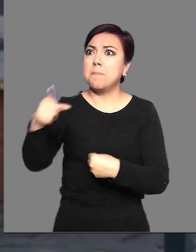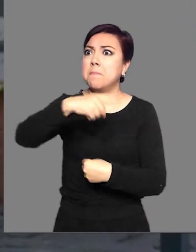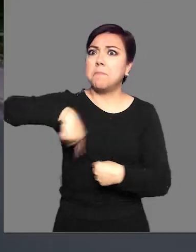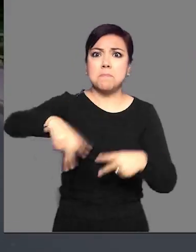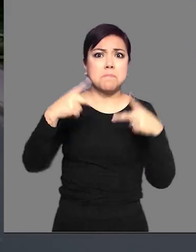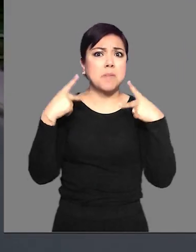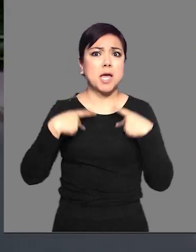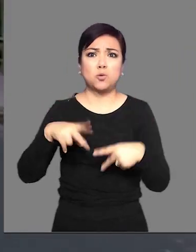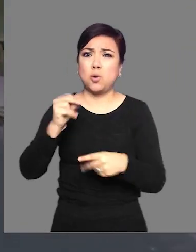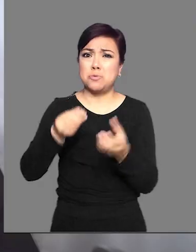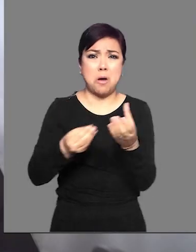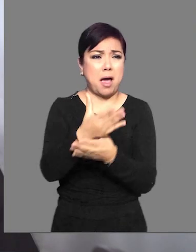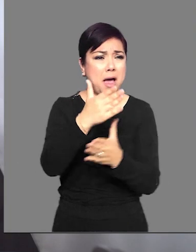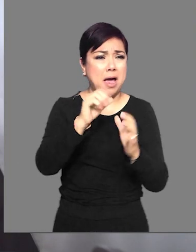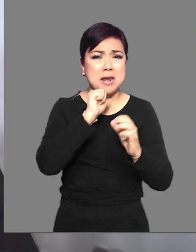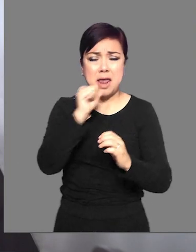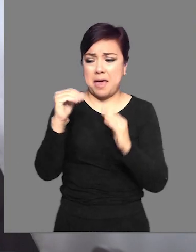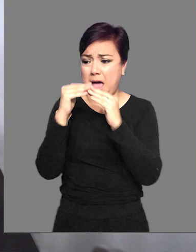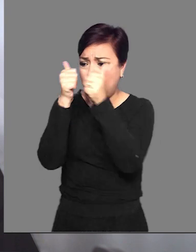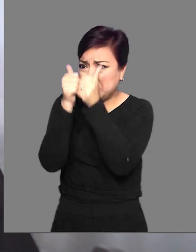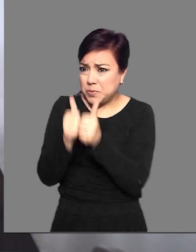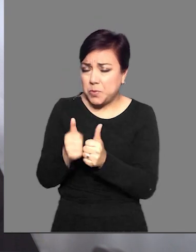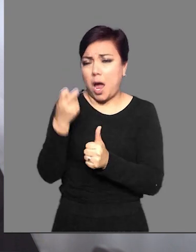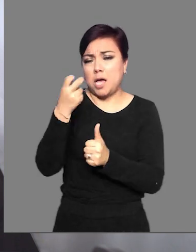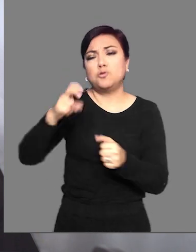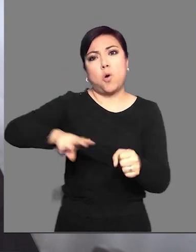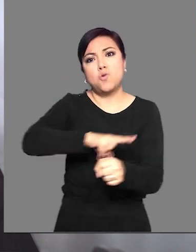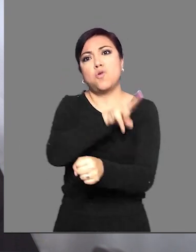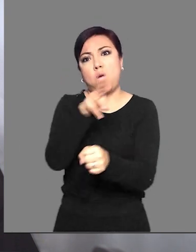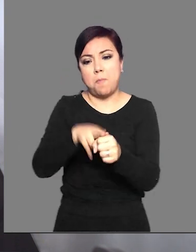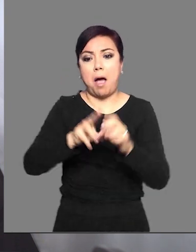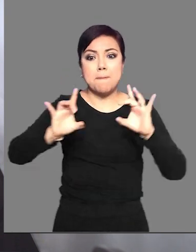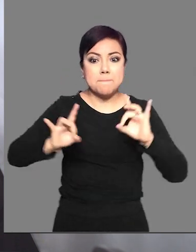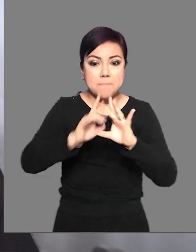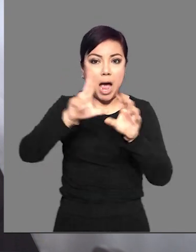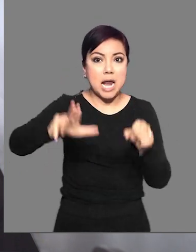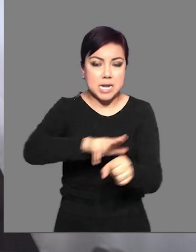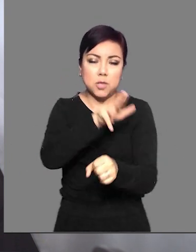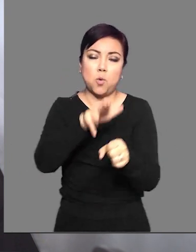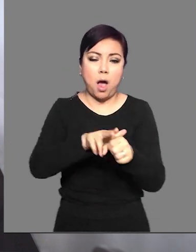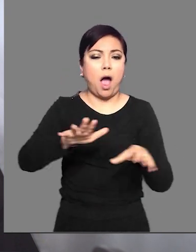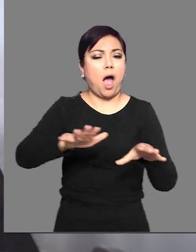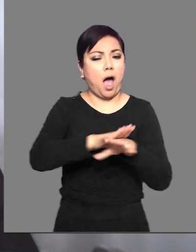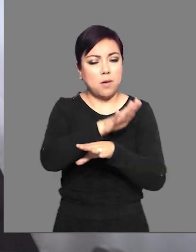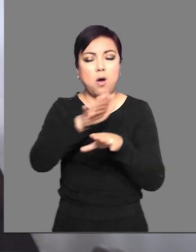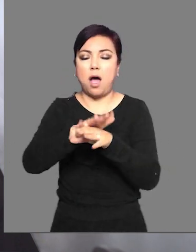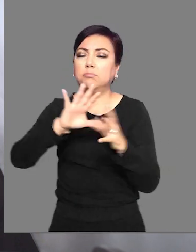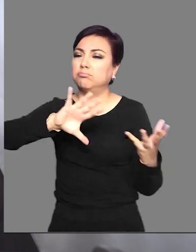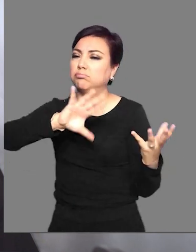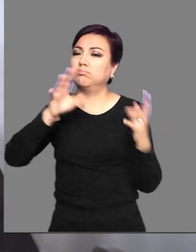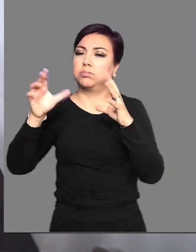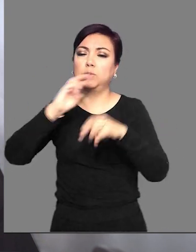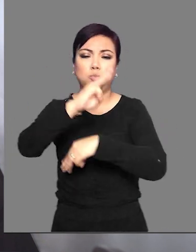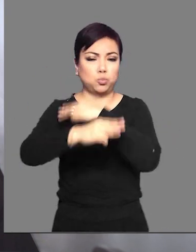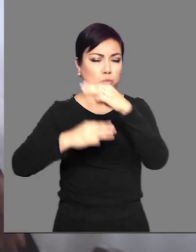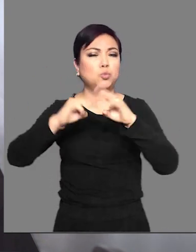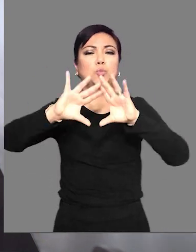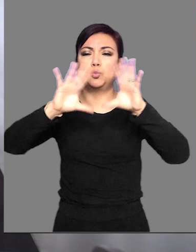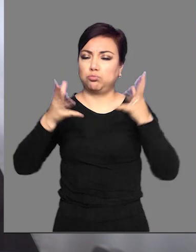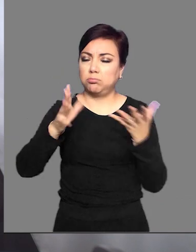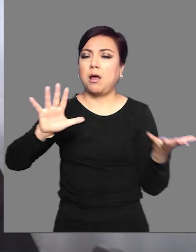cosas. En resumen, los fenómenos naturales conllevan una mecánica de cambio. El mundo puede cambiar.